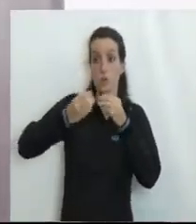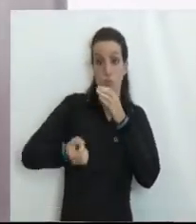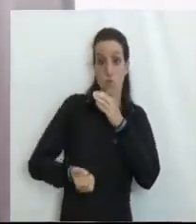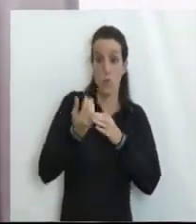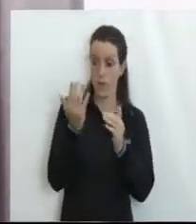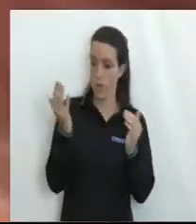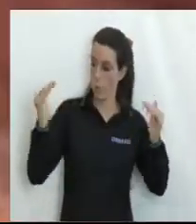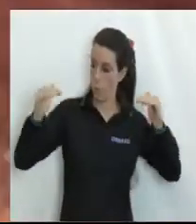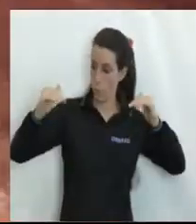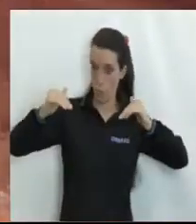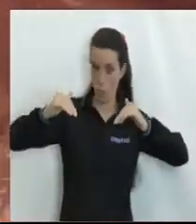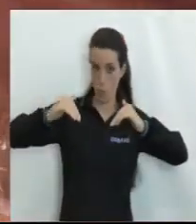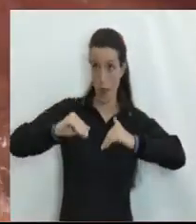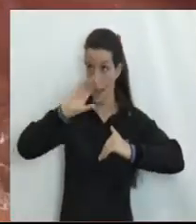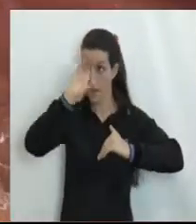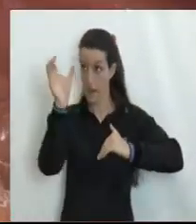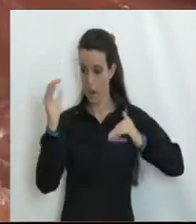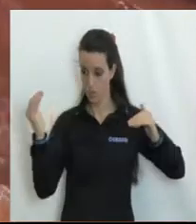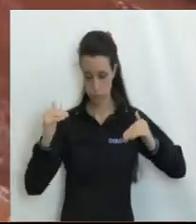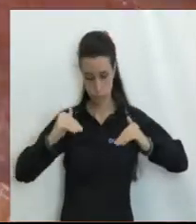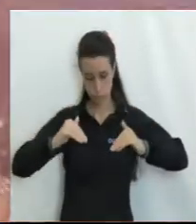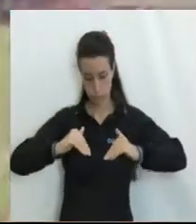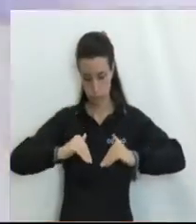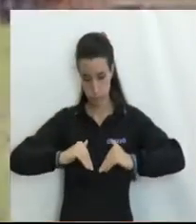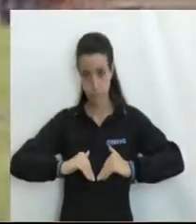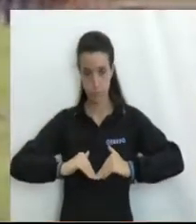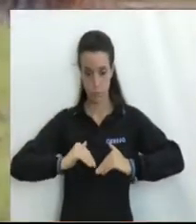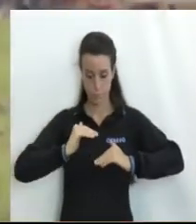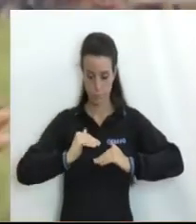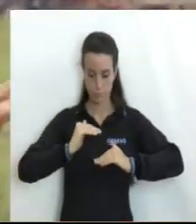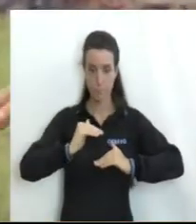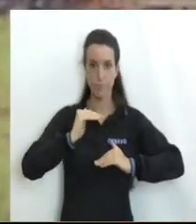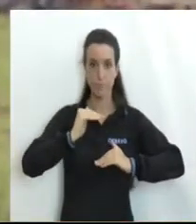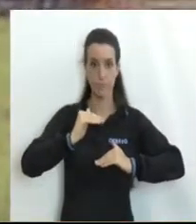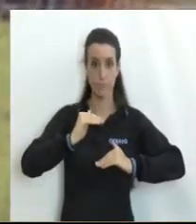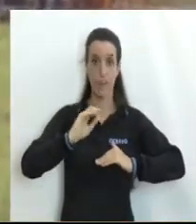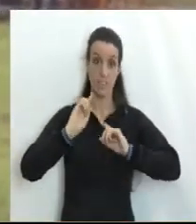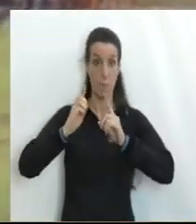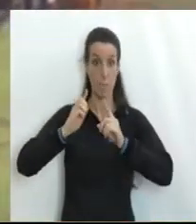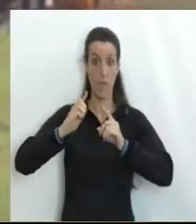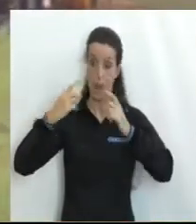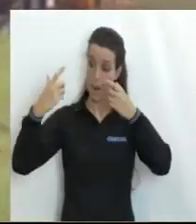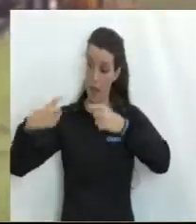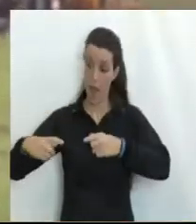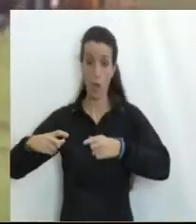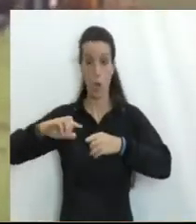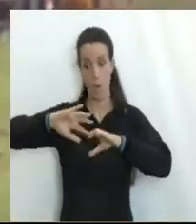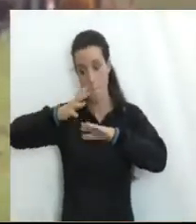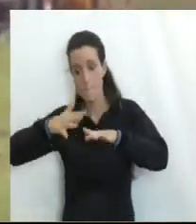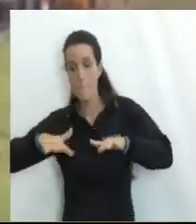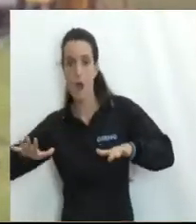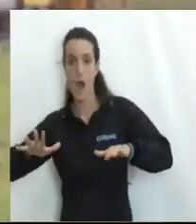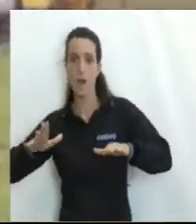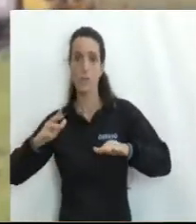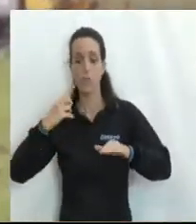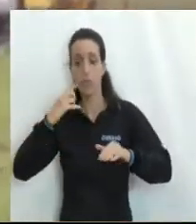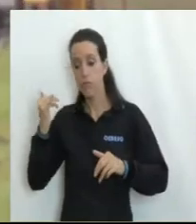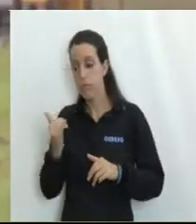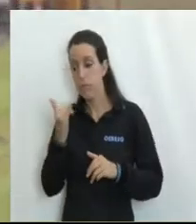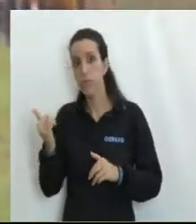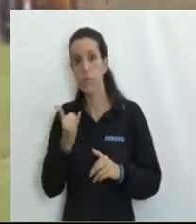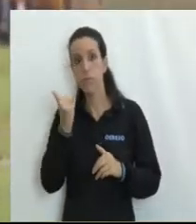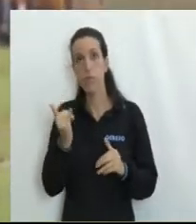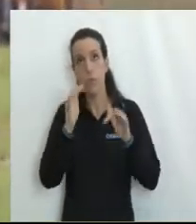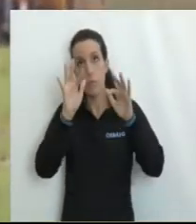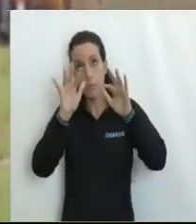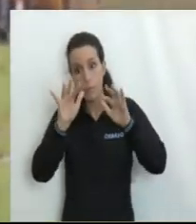El petróleo se forma en las cuencas sedimentarias Que son depresiones en la corteza terrestre Como lagos y mares Donde